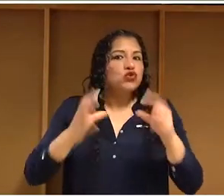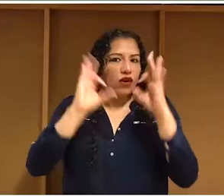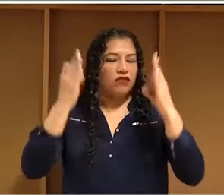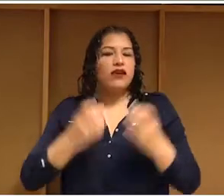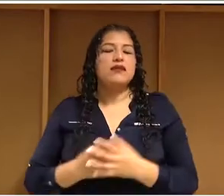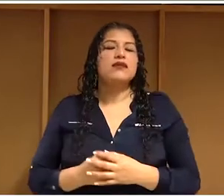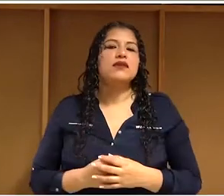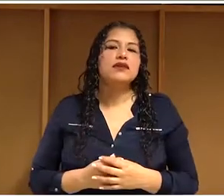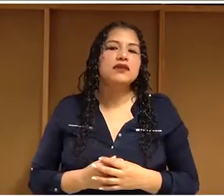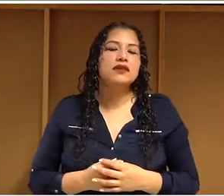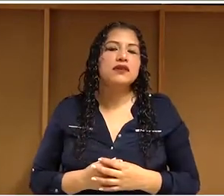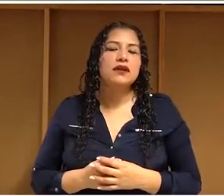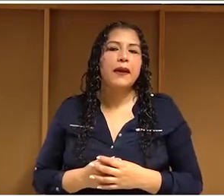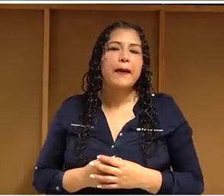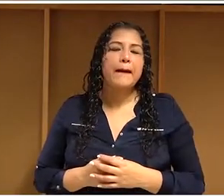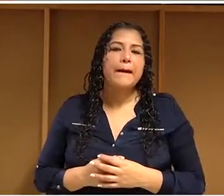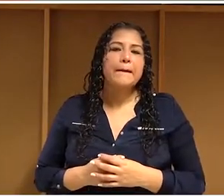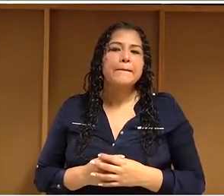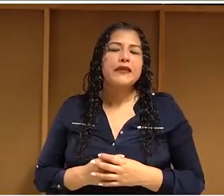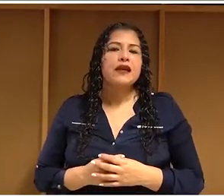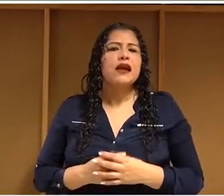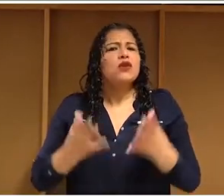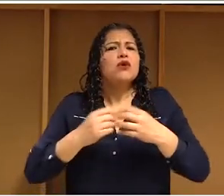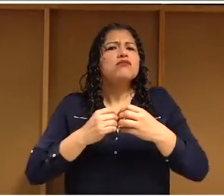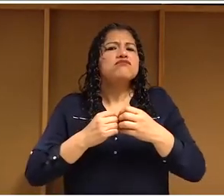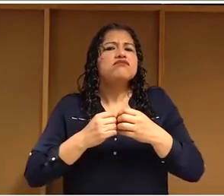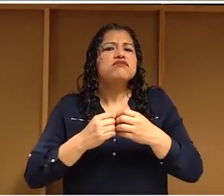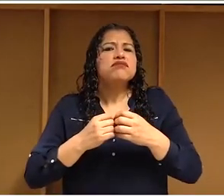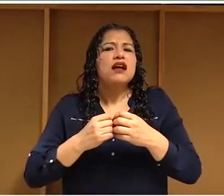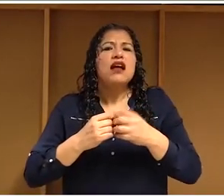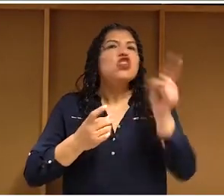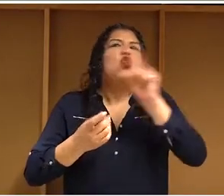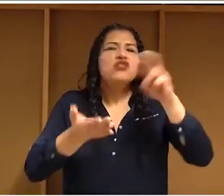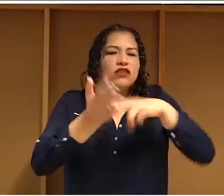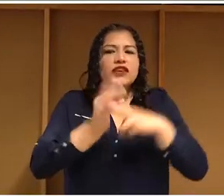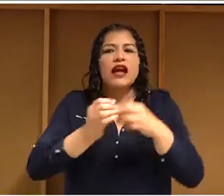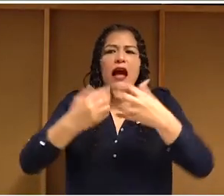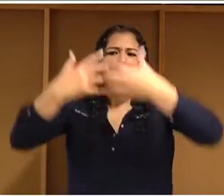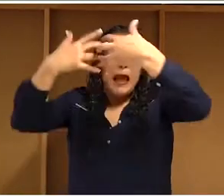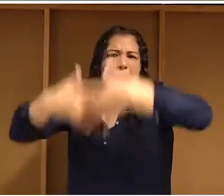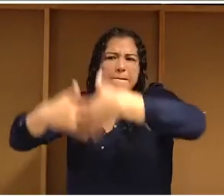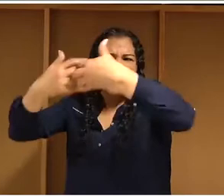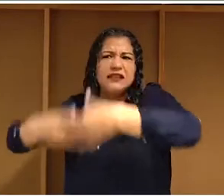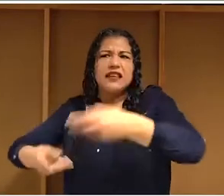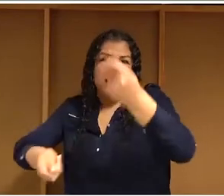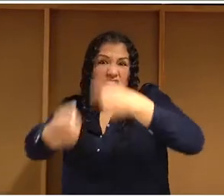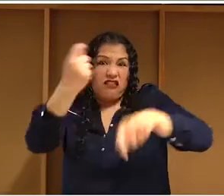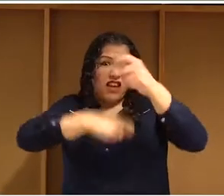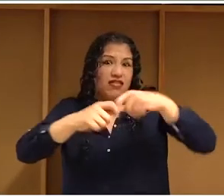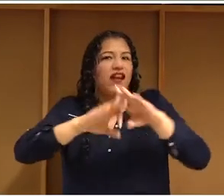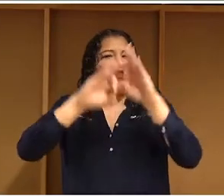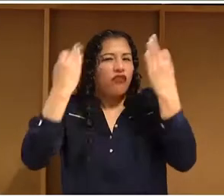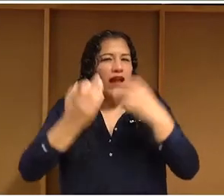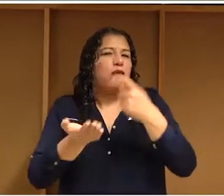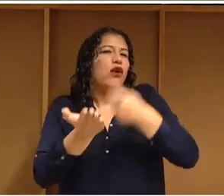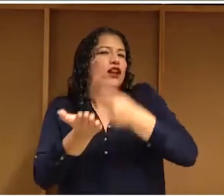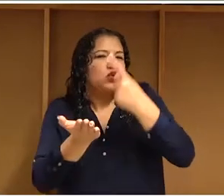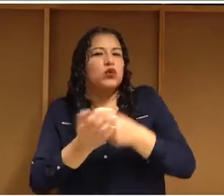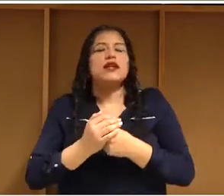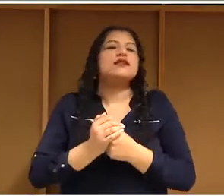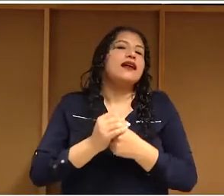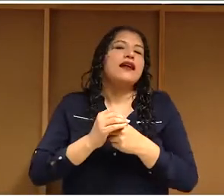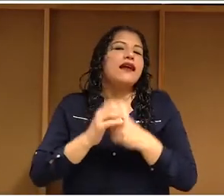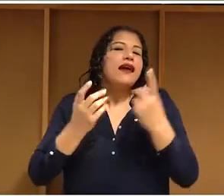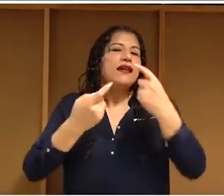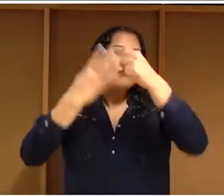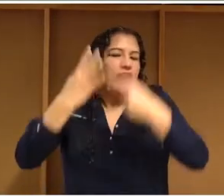parezca mentira. No es las grandes empresas versus los pequeños usuarios. Es las grandes empresas versus los usuarios y a las empresas les interesa muchísimo